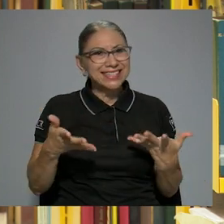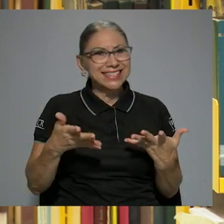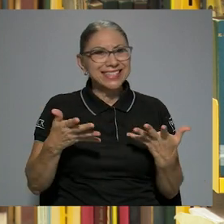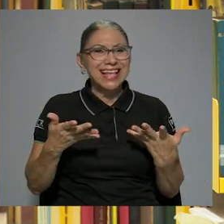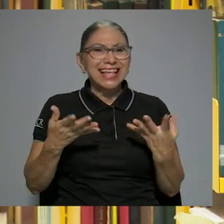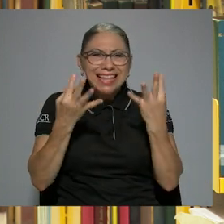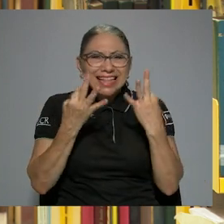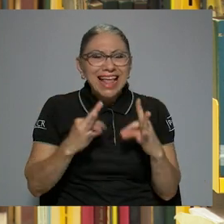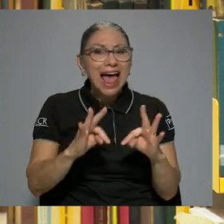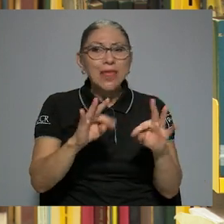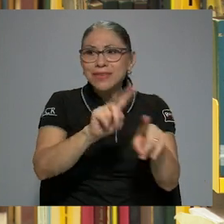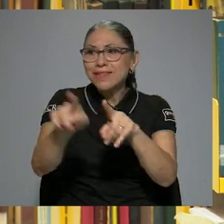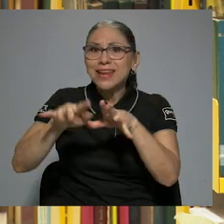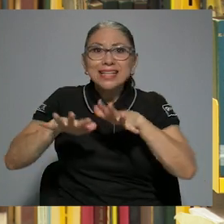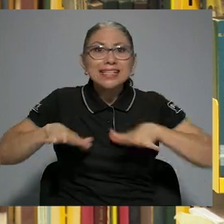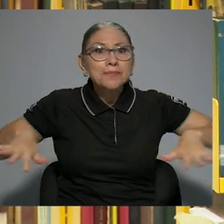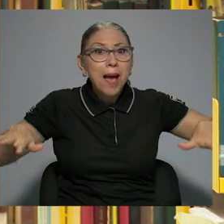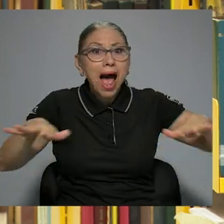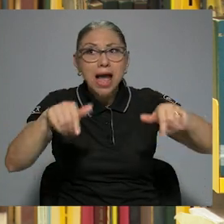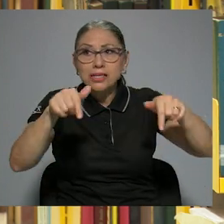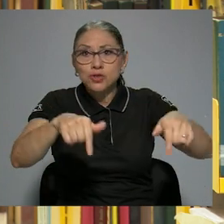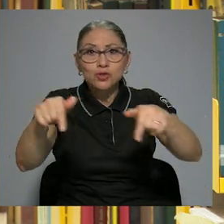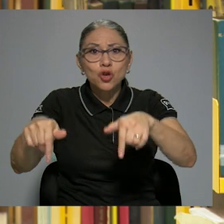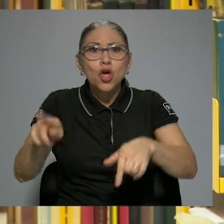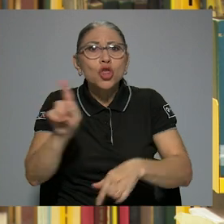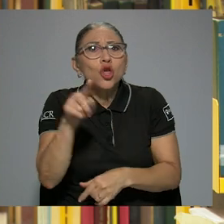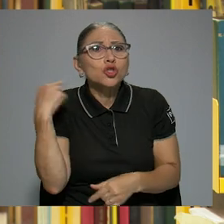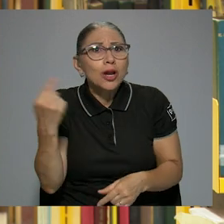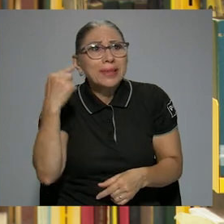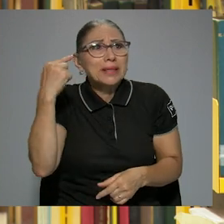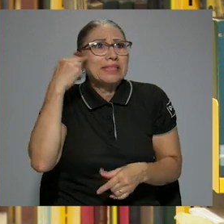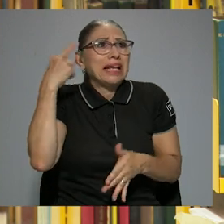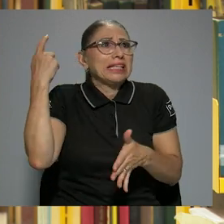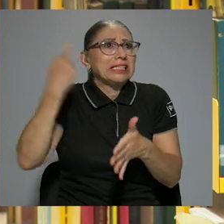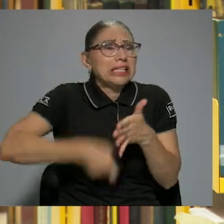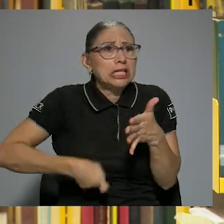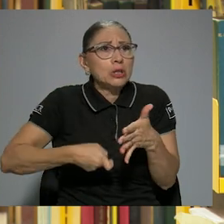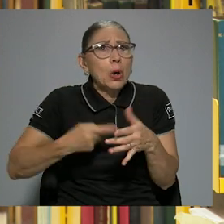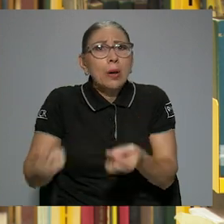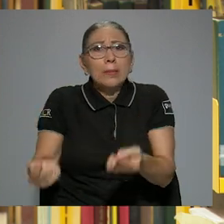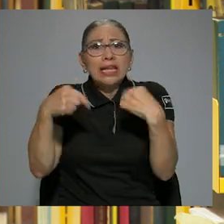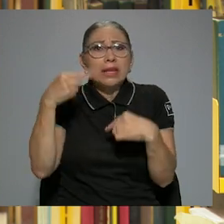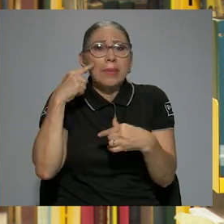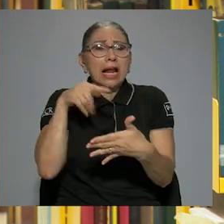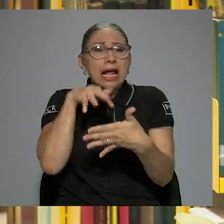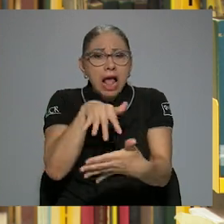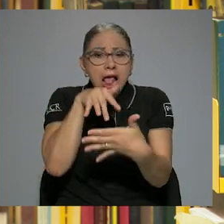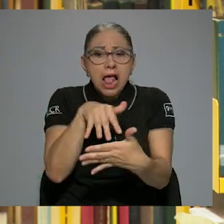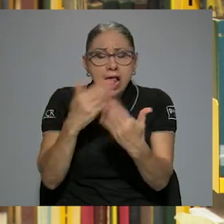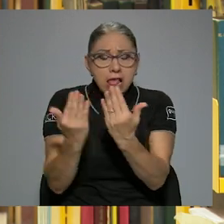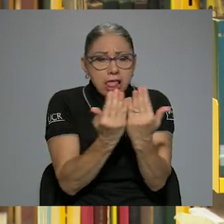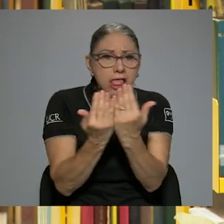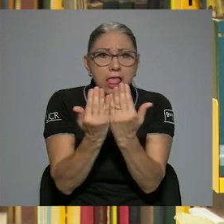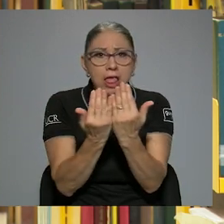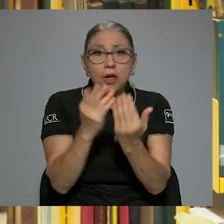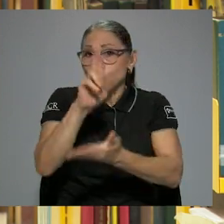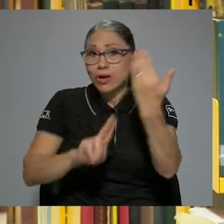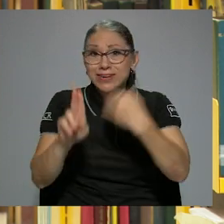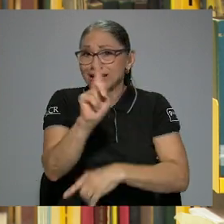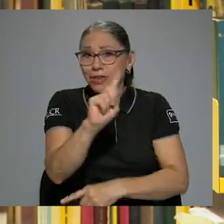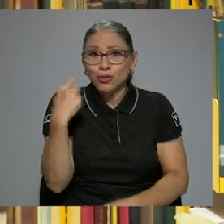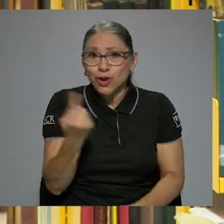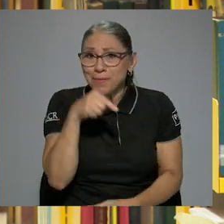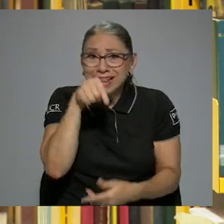hemos tratado de crear una serie de espacios físicos, que no solamente sean el estricto espacio de estudio como tal,